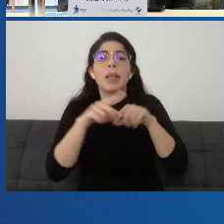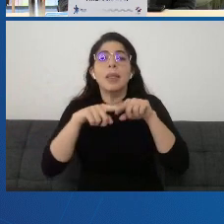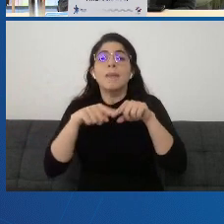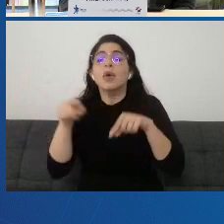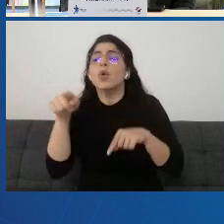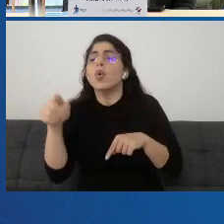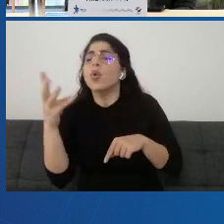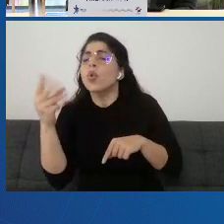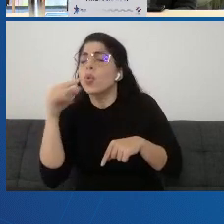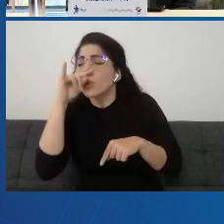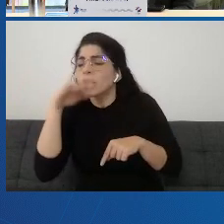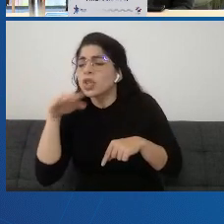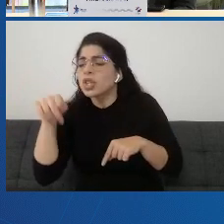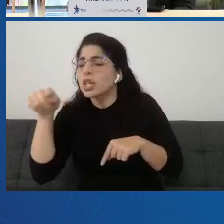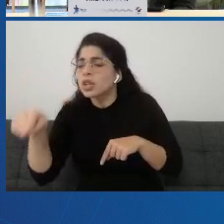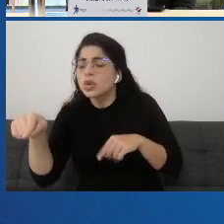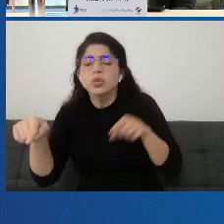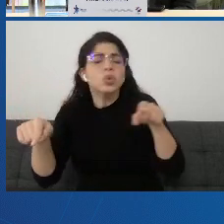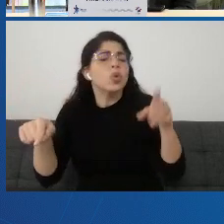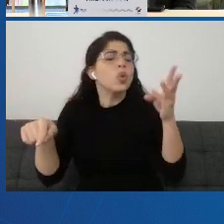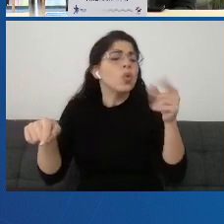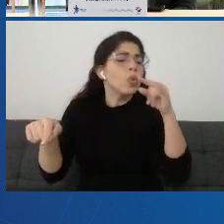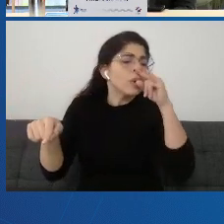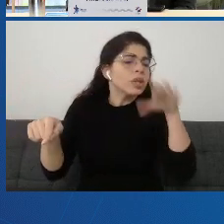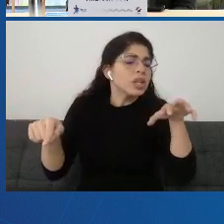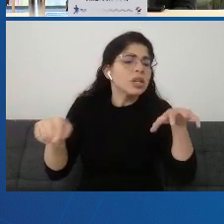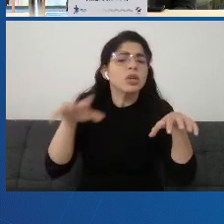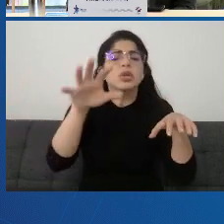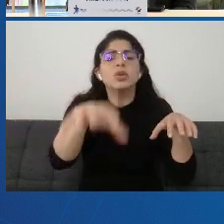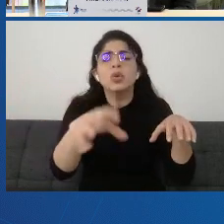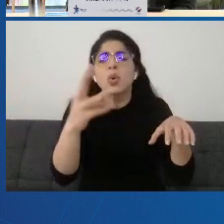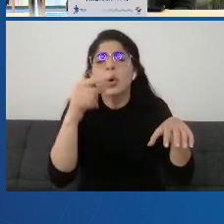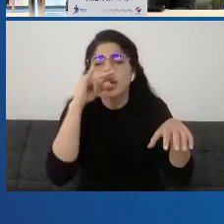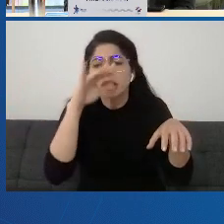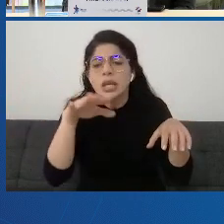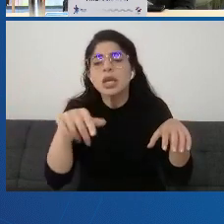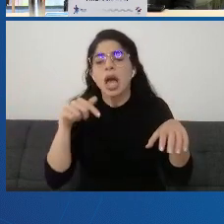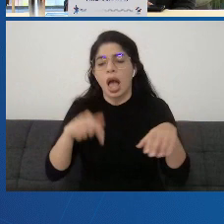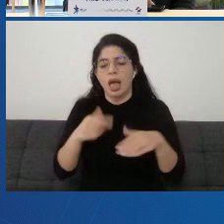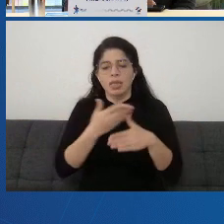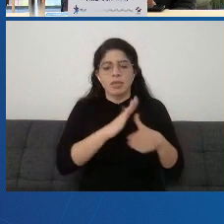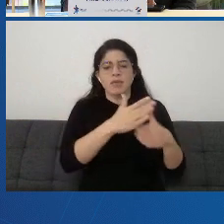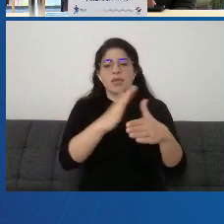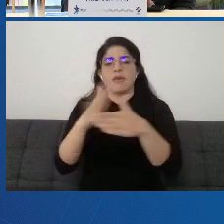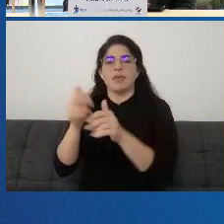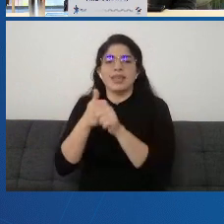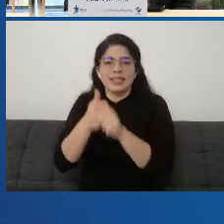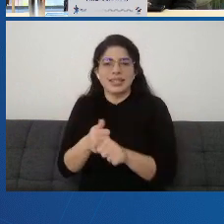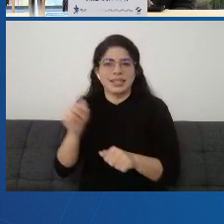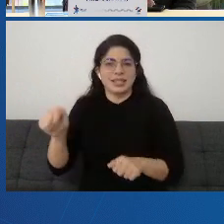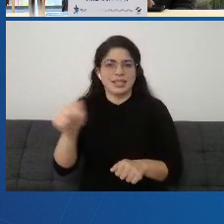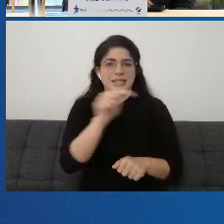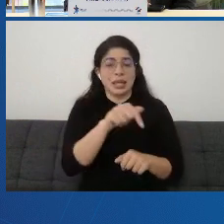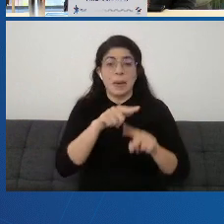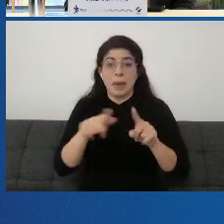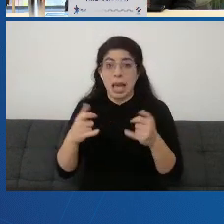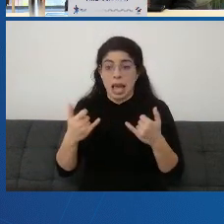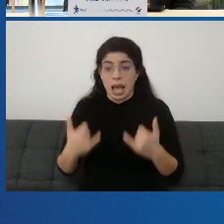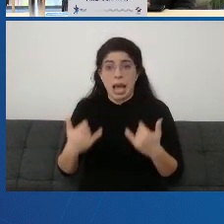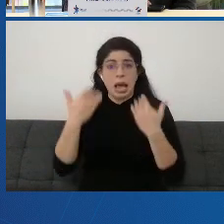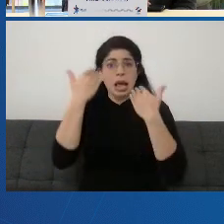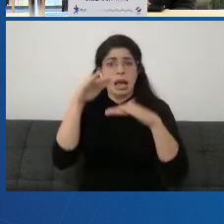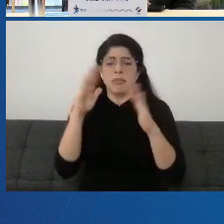niños que tiene cada área de salud. Entonces, así se hace la distribución. Sin embargo, en este momento no hay restricción.